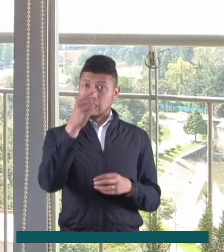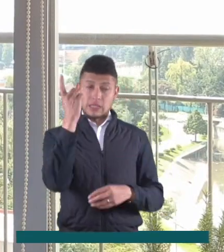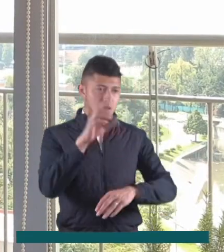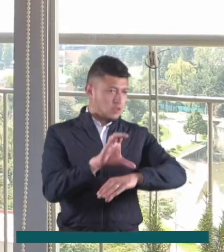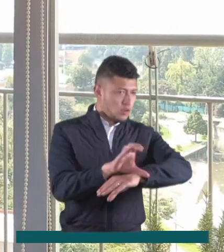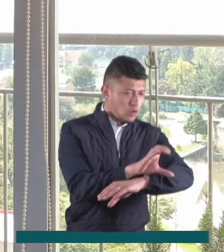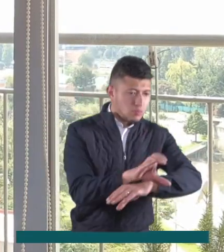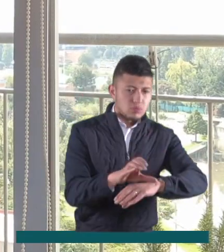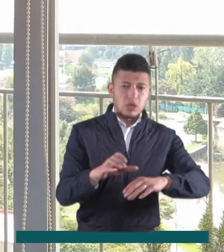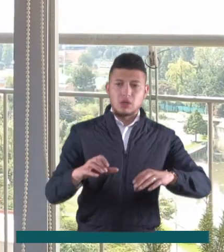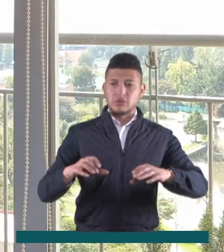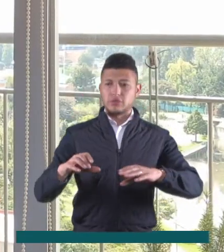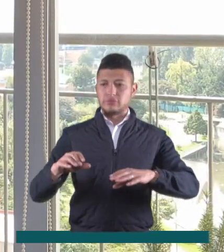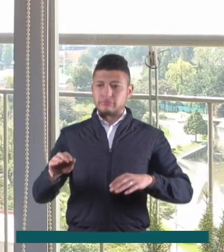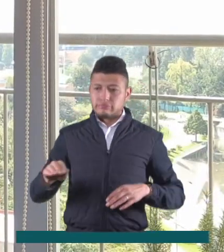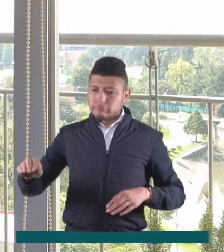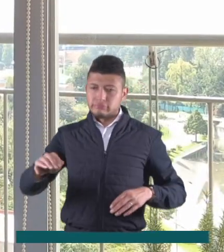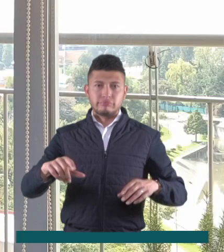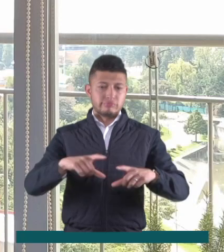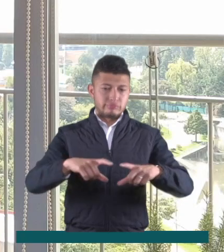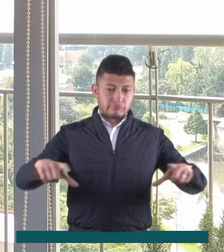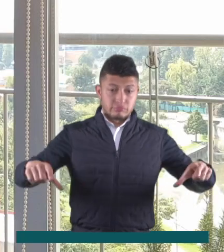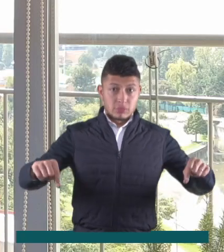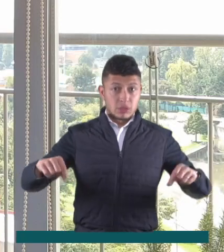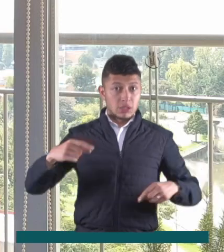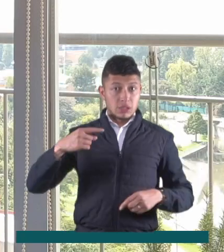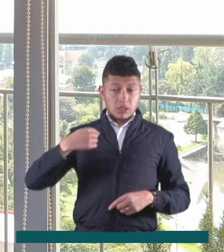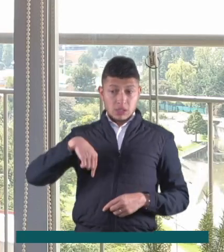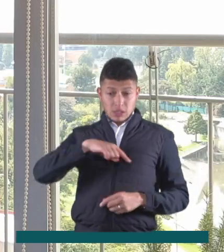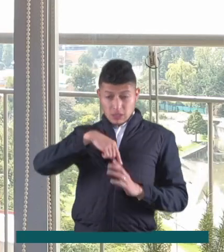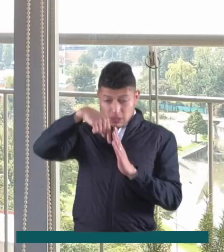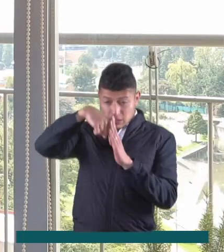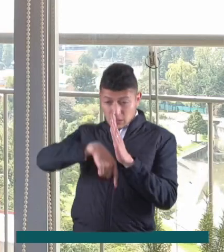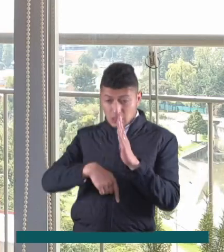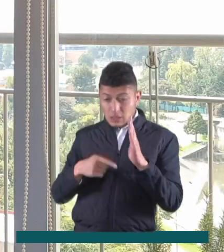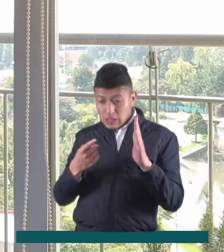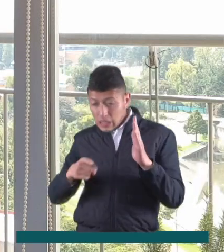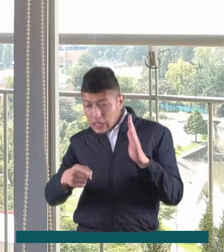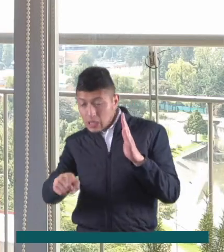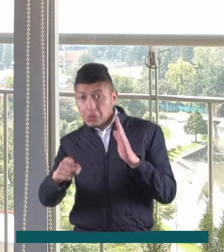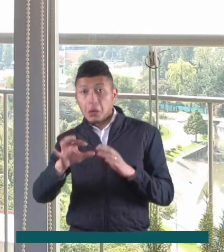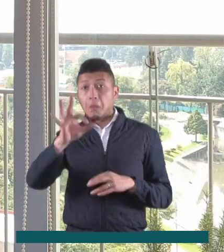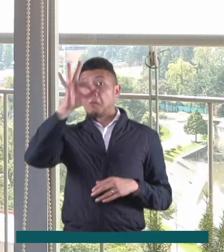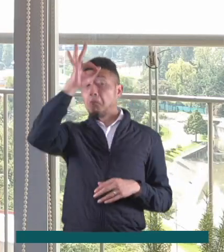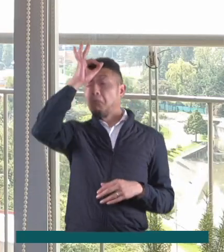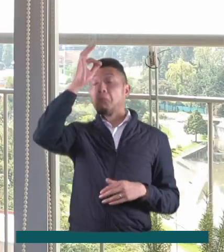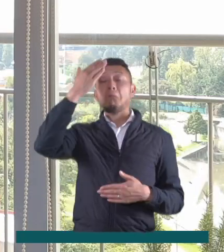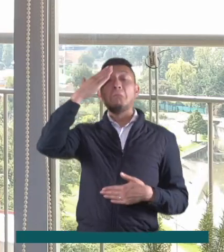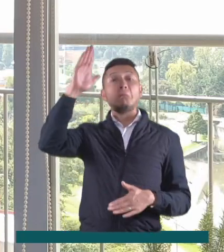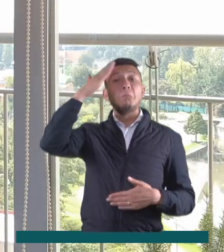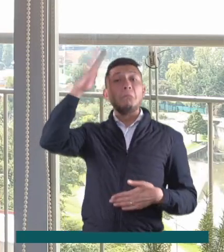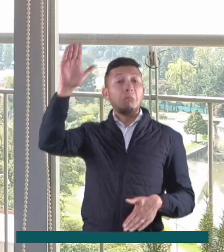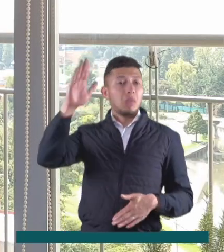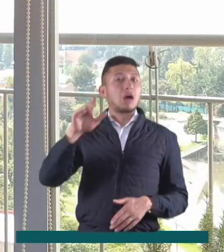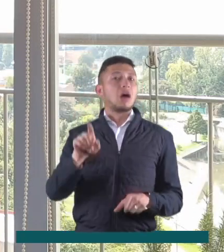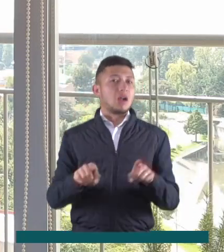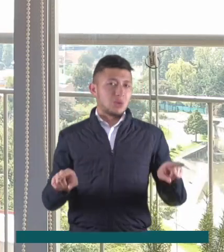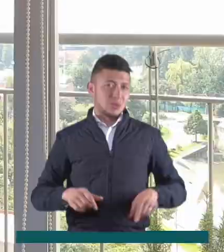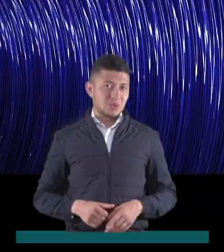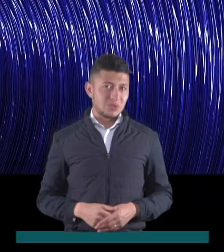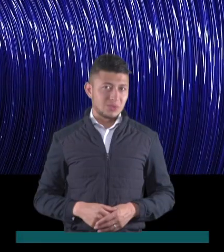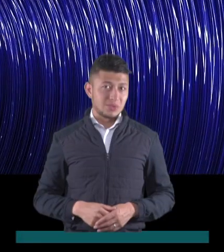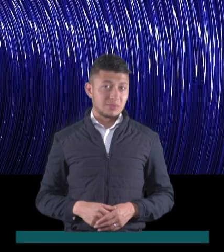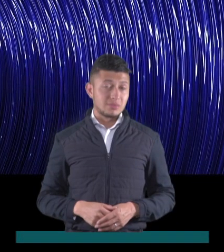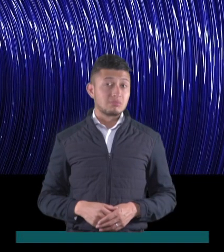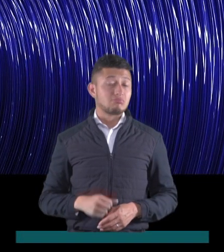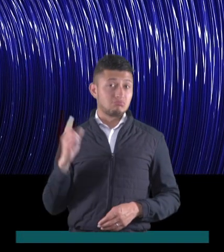nuestros dispositivos pasa sin que entendamos de verdad cómo sucede y en ocasiones sin que reparemos siquiera en el